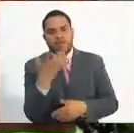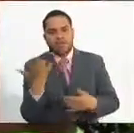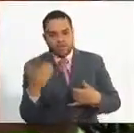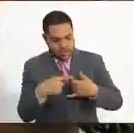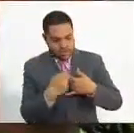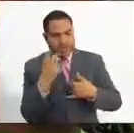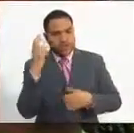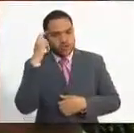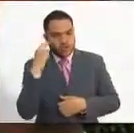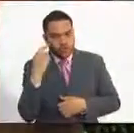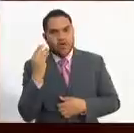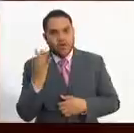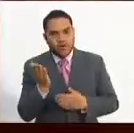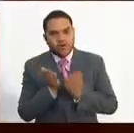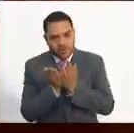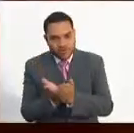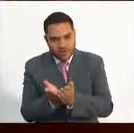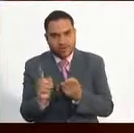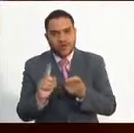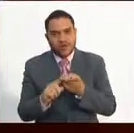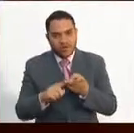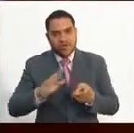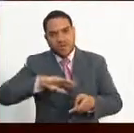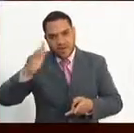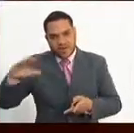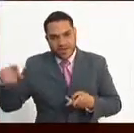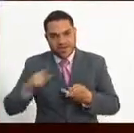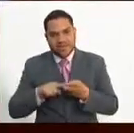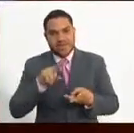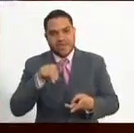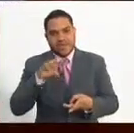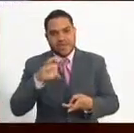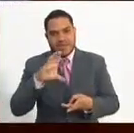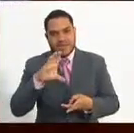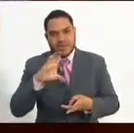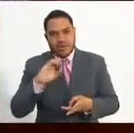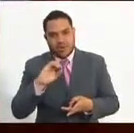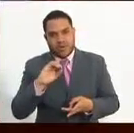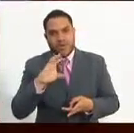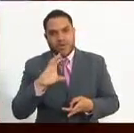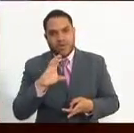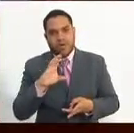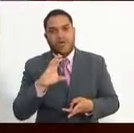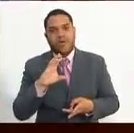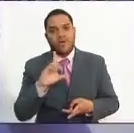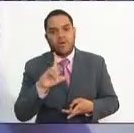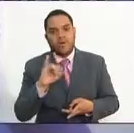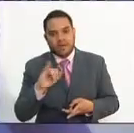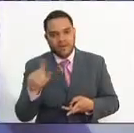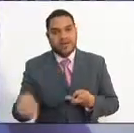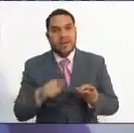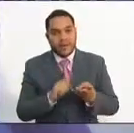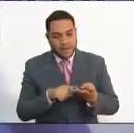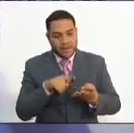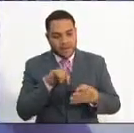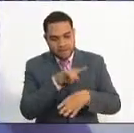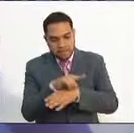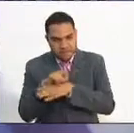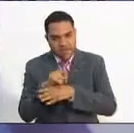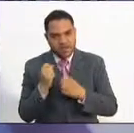Quibdó, Medellín, Necoclí, Vigía del Fuerte y Río Sucio. El pueblo Embera está en 128